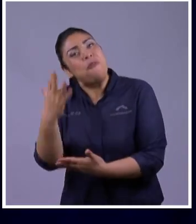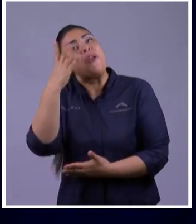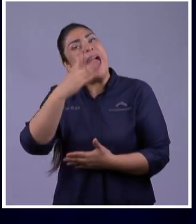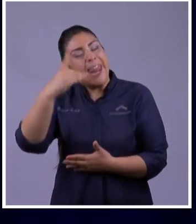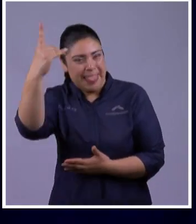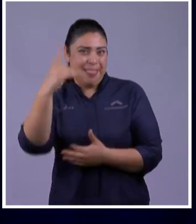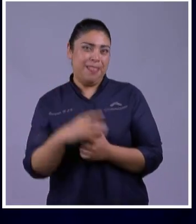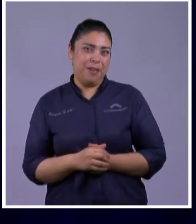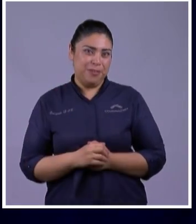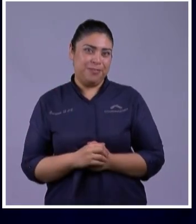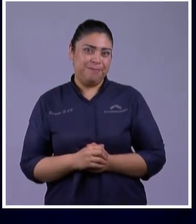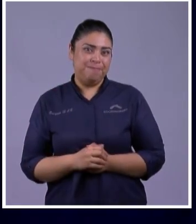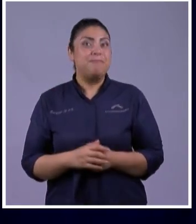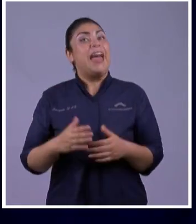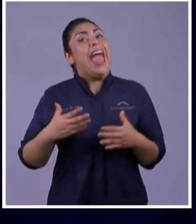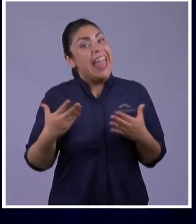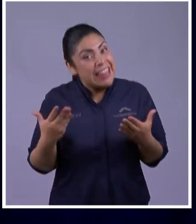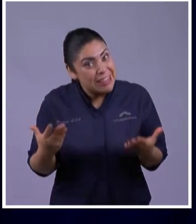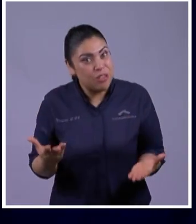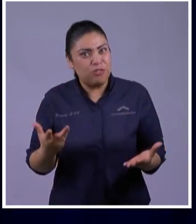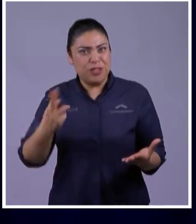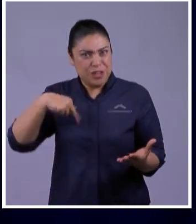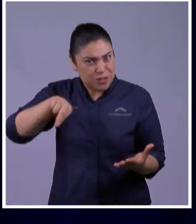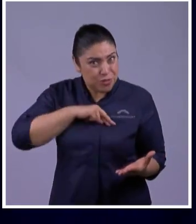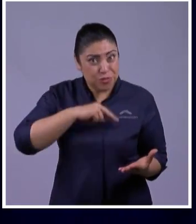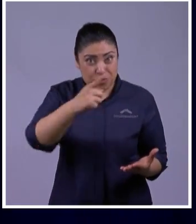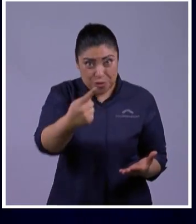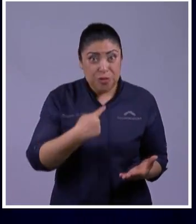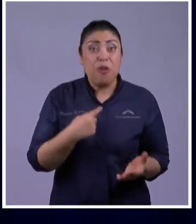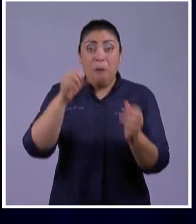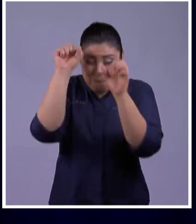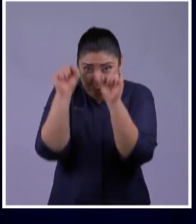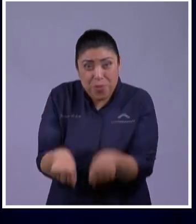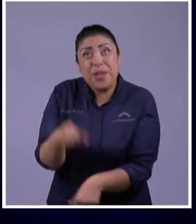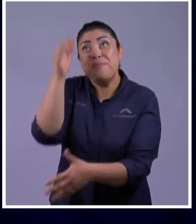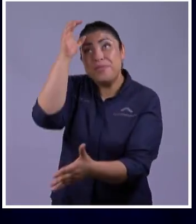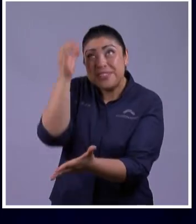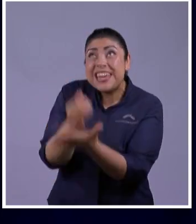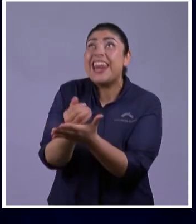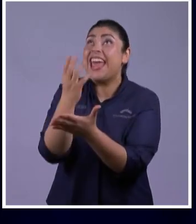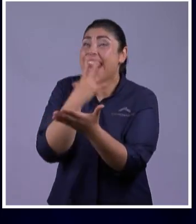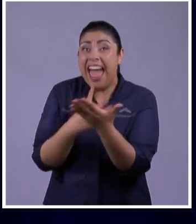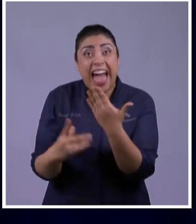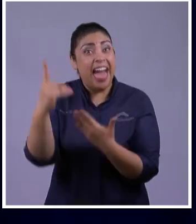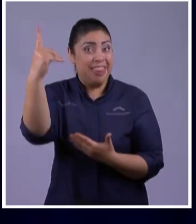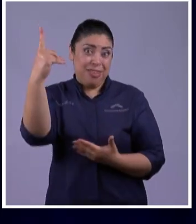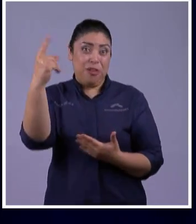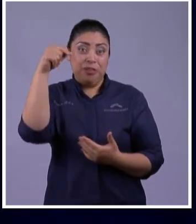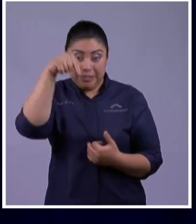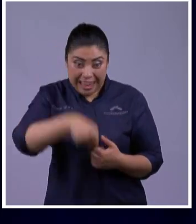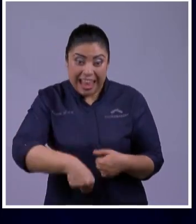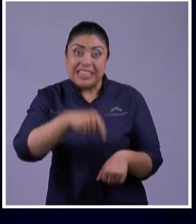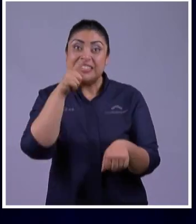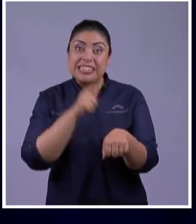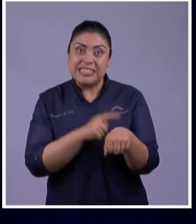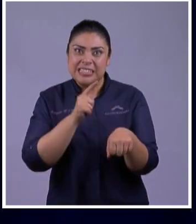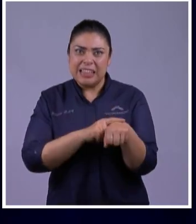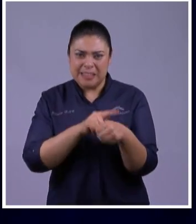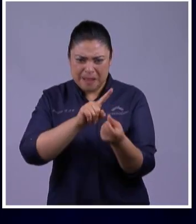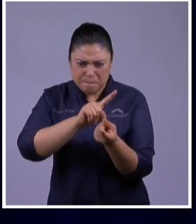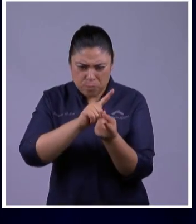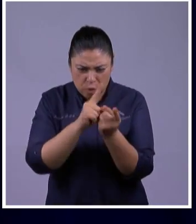lo tanto Podemos creerle A Dios Que ese Nuevo Normal En medio De una Crisis Mundial